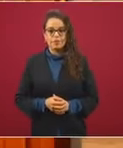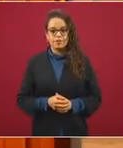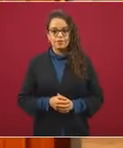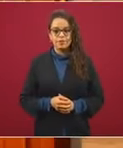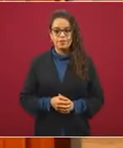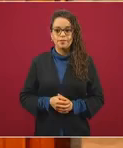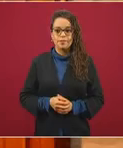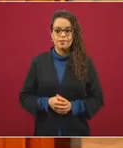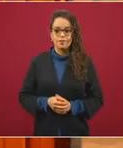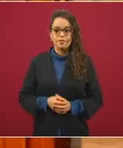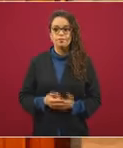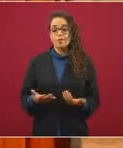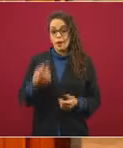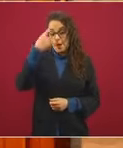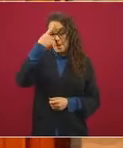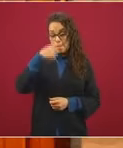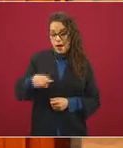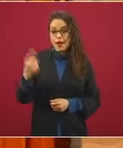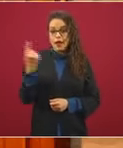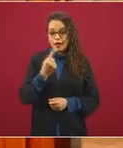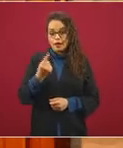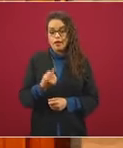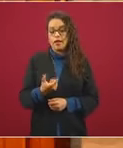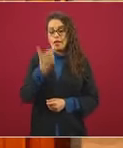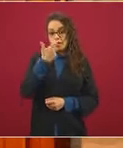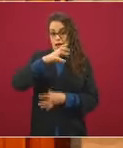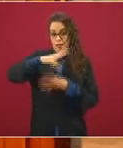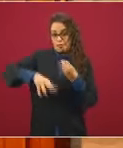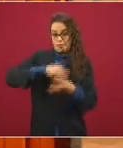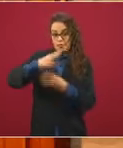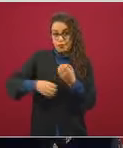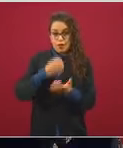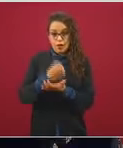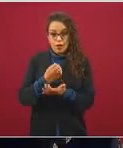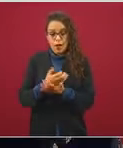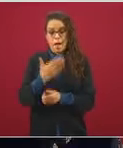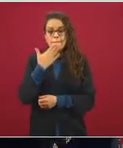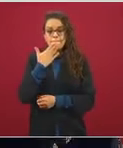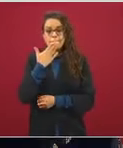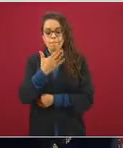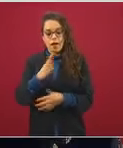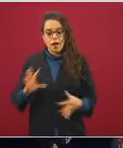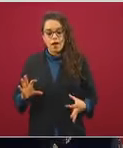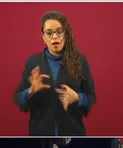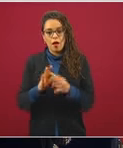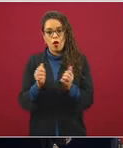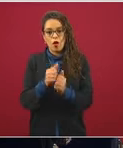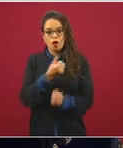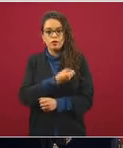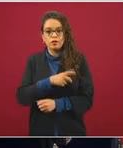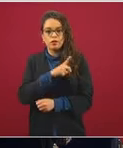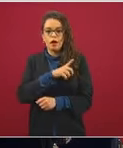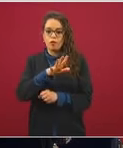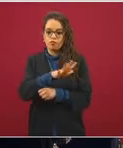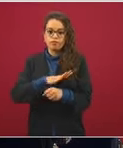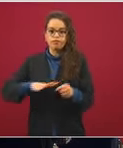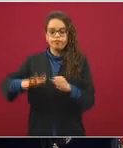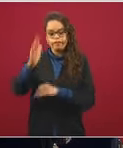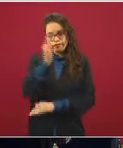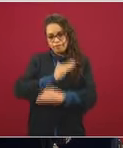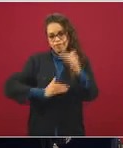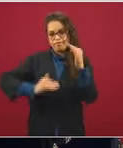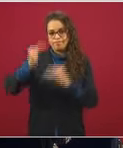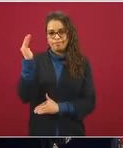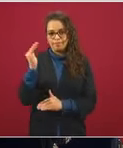regresar a una sana economía junto con la salud pública. Este tiene su base